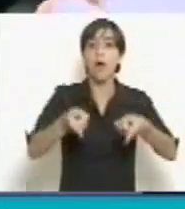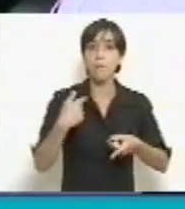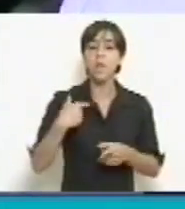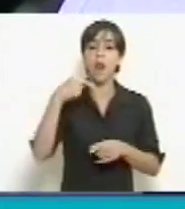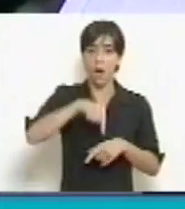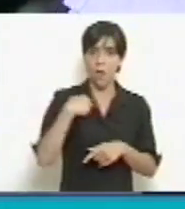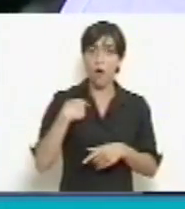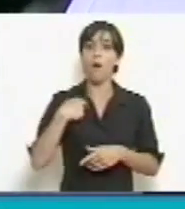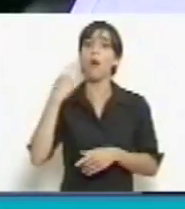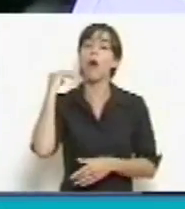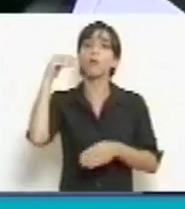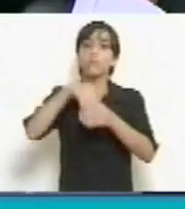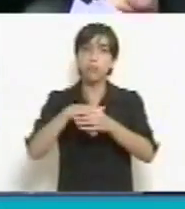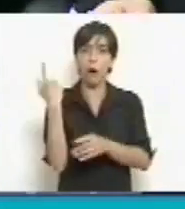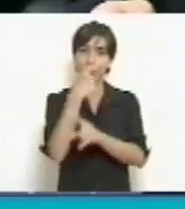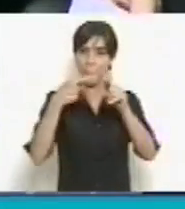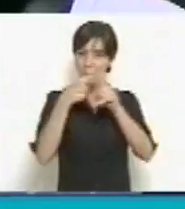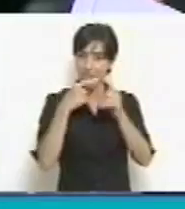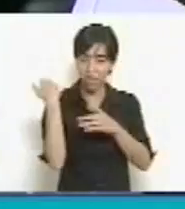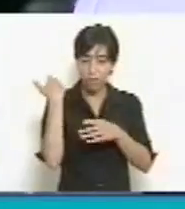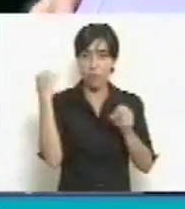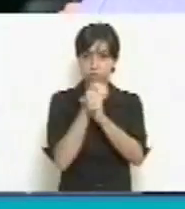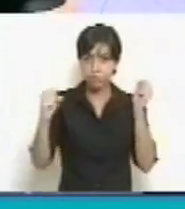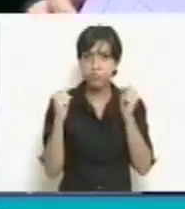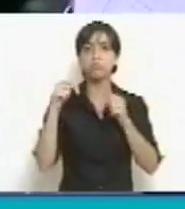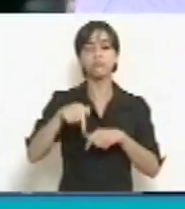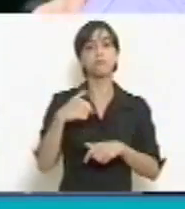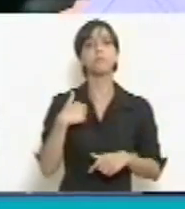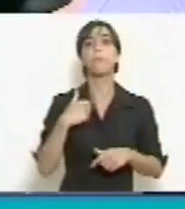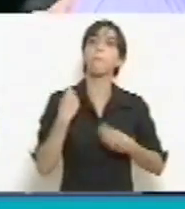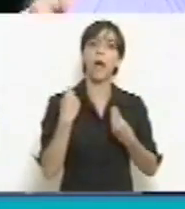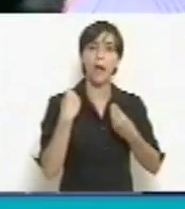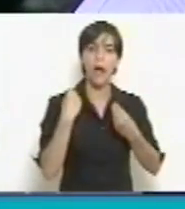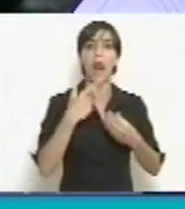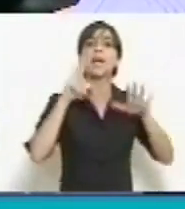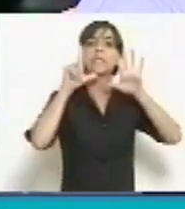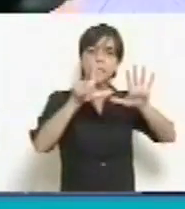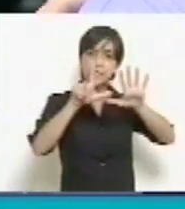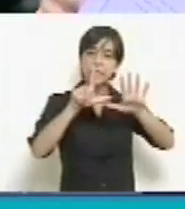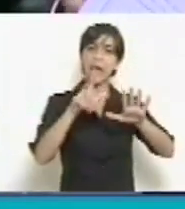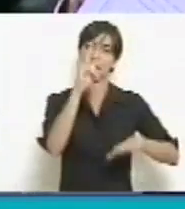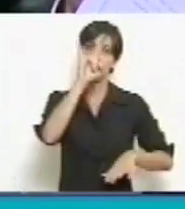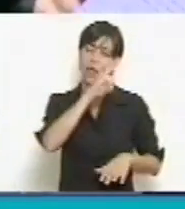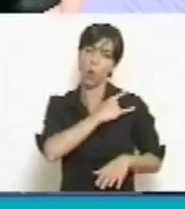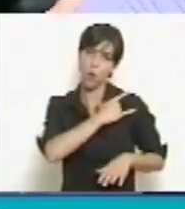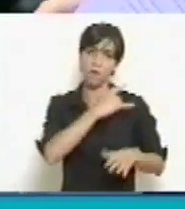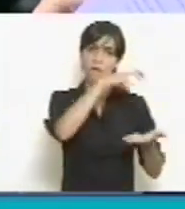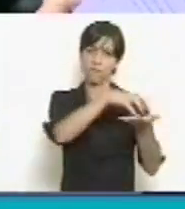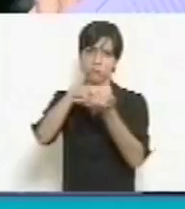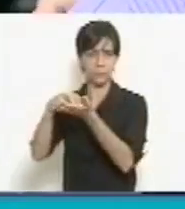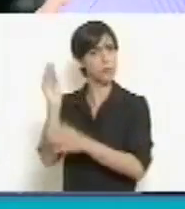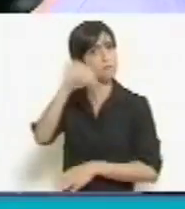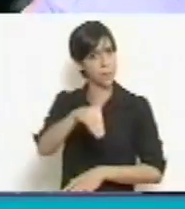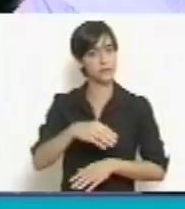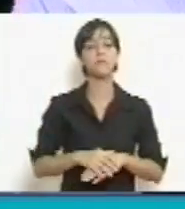esta Cámara de Diputados a siete universidades más. Además de haber convertido